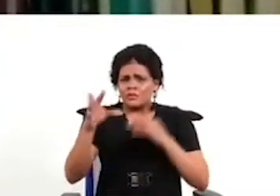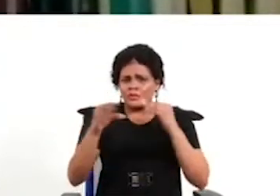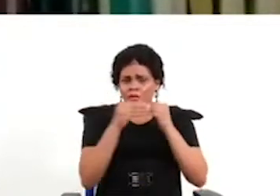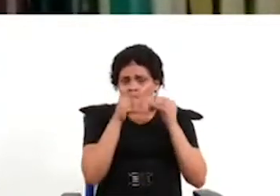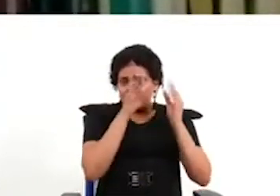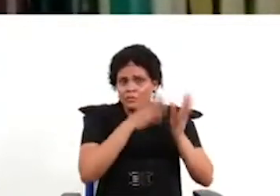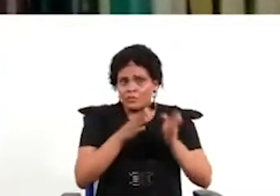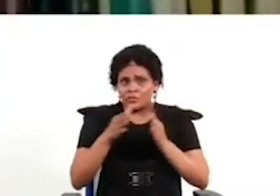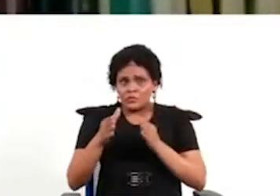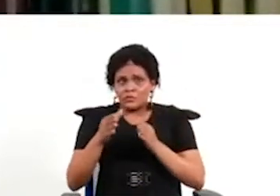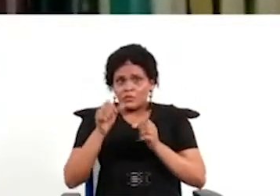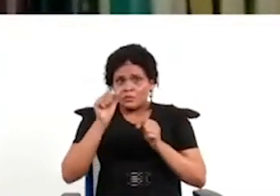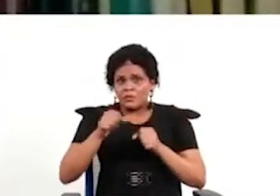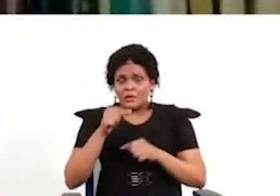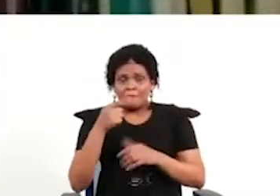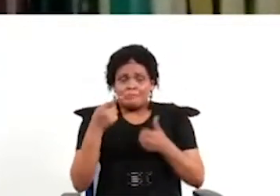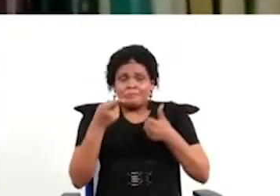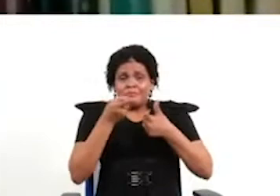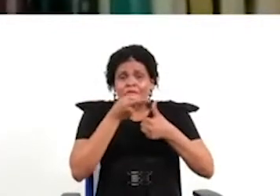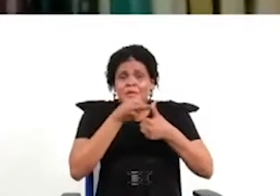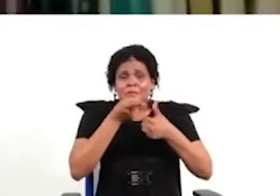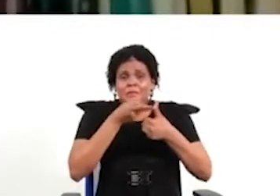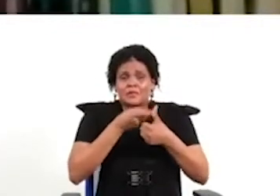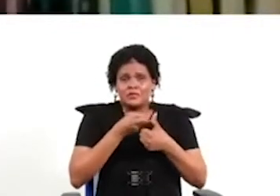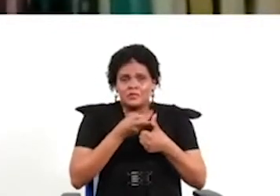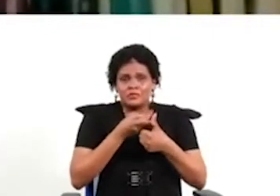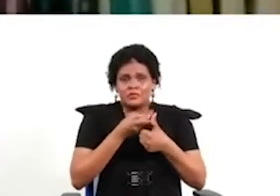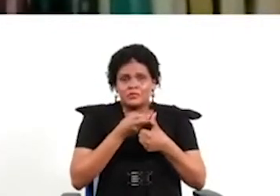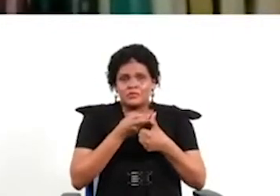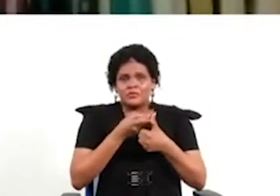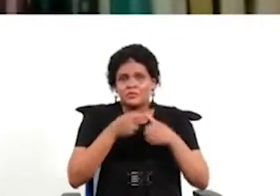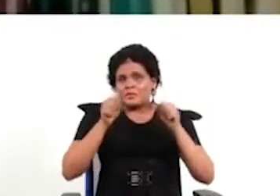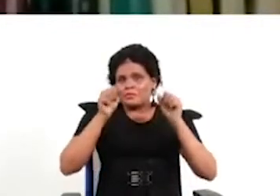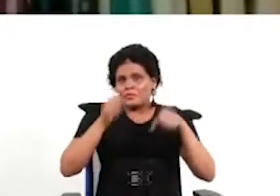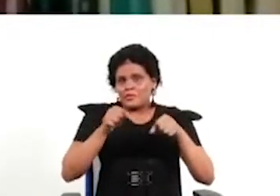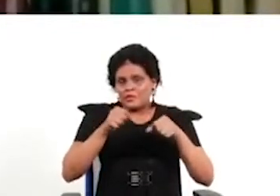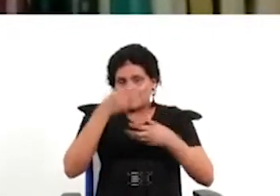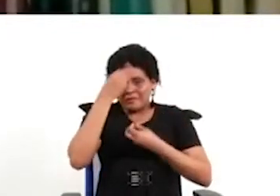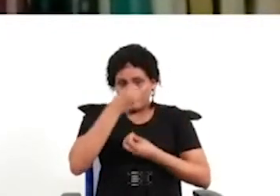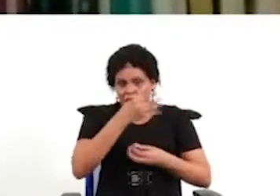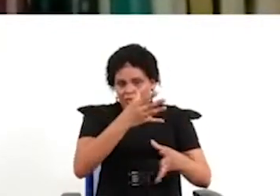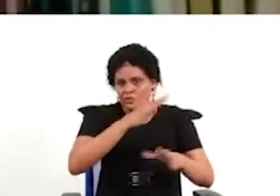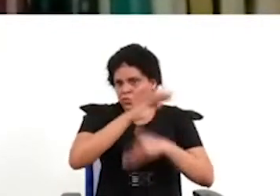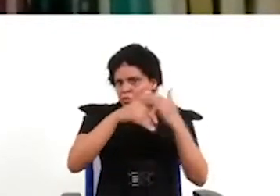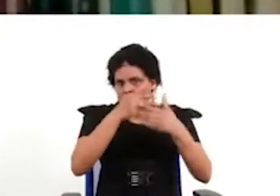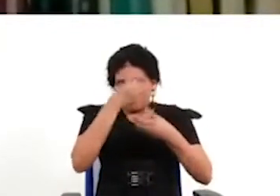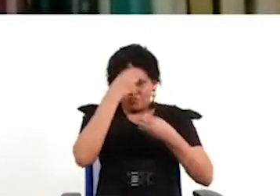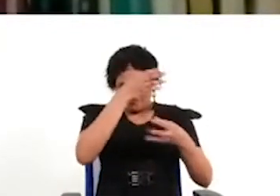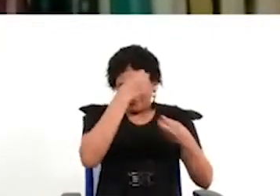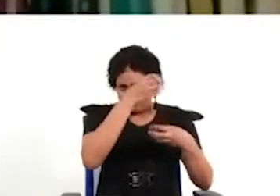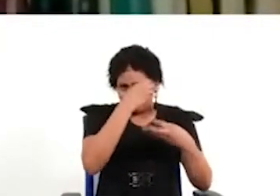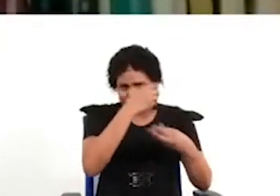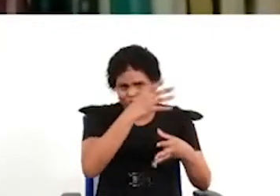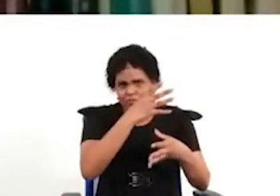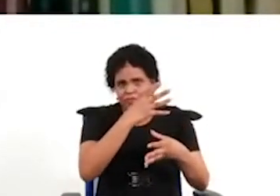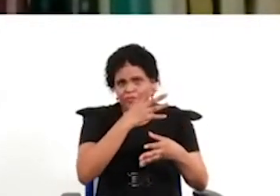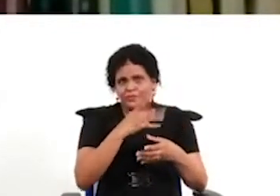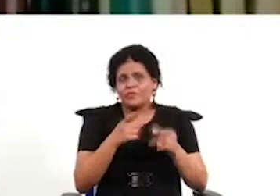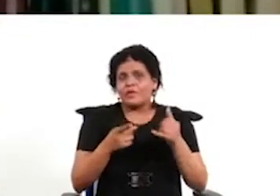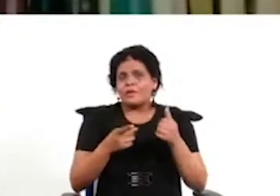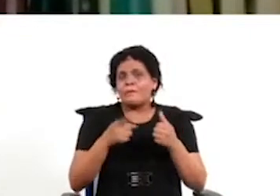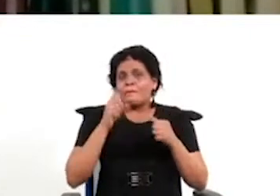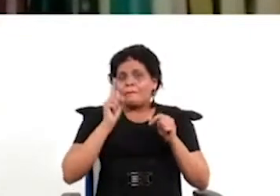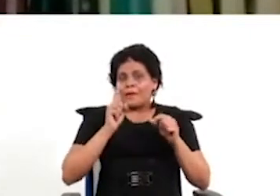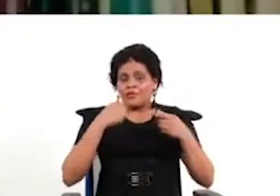de diálogo con los ciudadanos, una de las primeras cosas que se sostienen en las informaciones y difusiones, es que la ciudadanía iba a tener